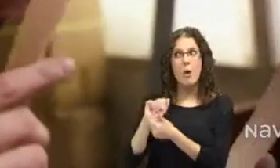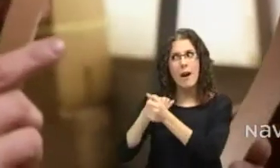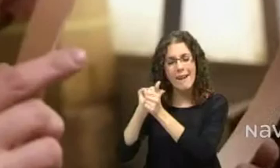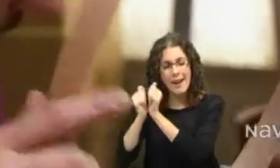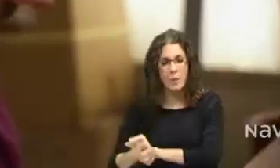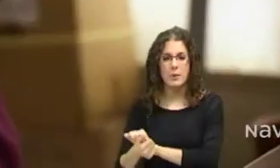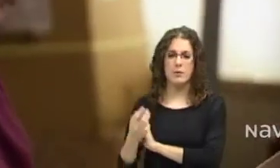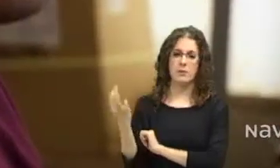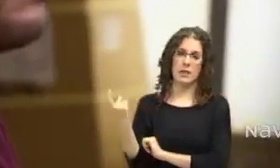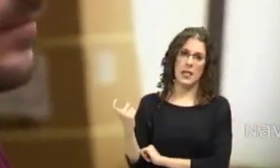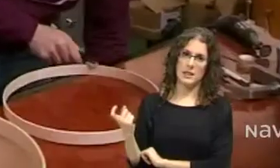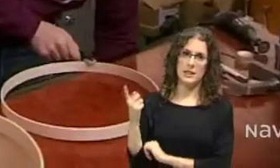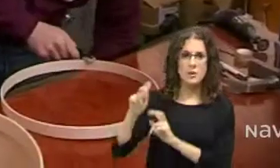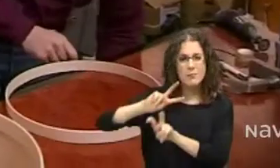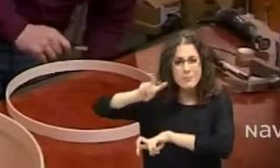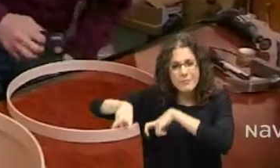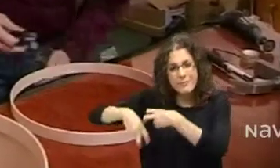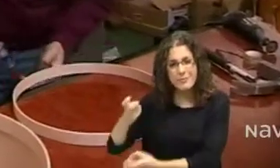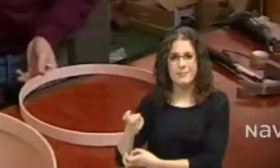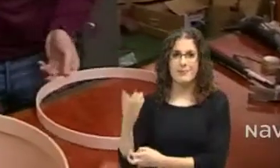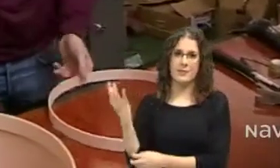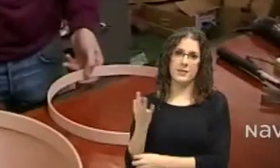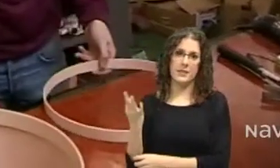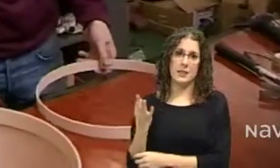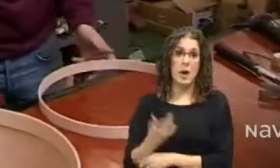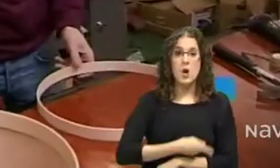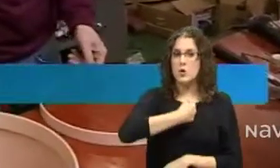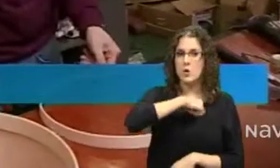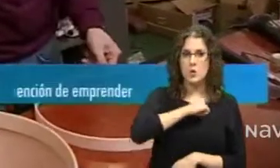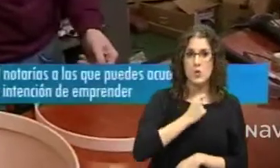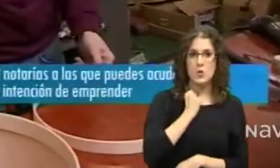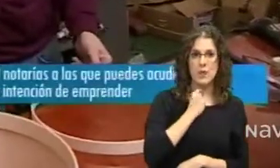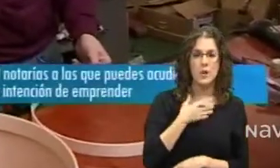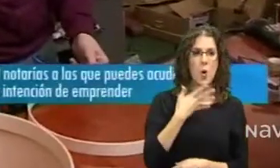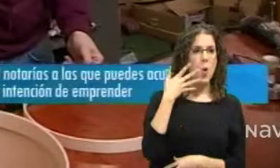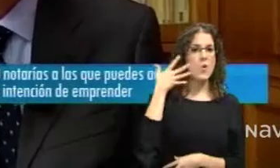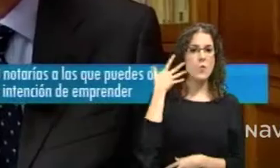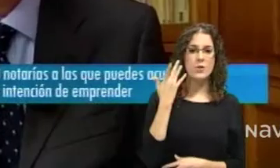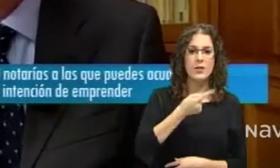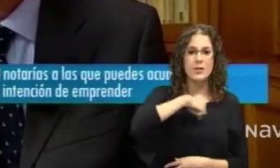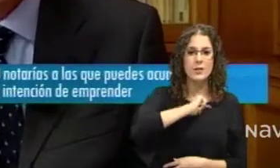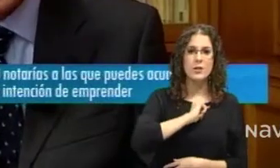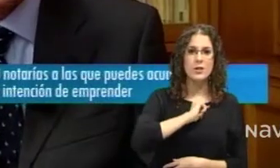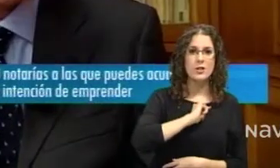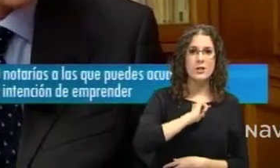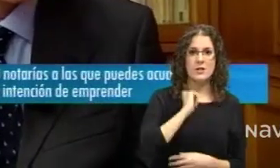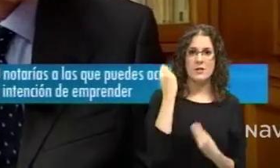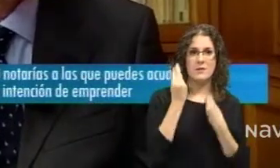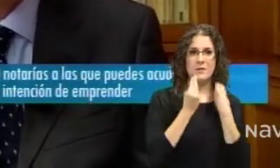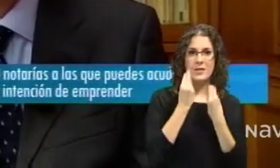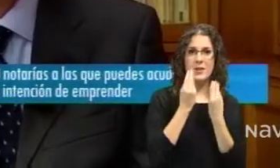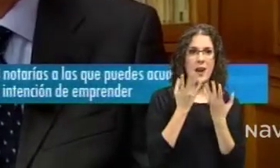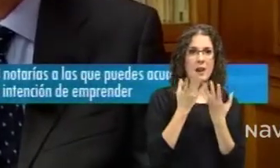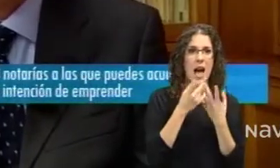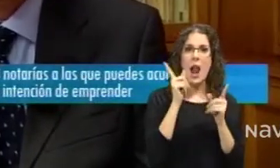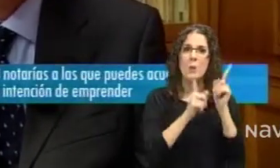remodelación. El orgullo de los notarios es nuestra capilaridad social. Estamos en los pueblos donde no hay ninguna otra oficina pública, muchas